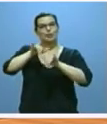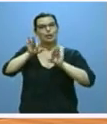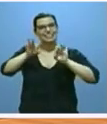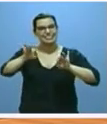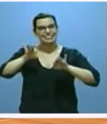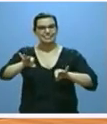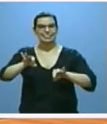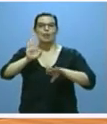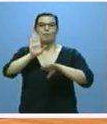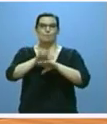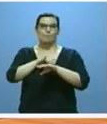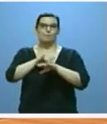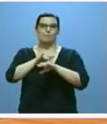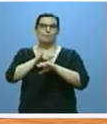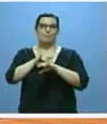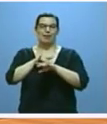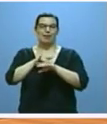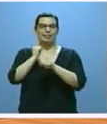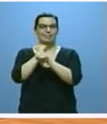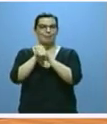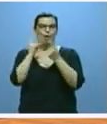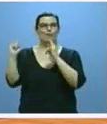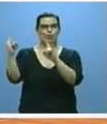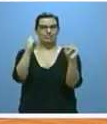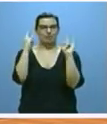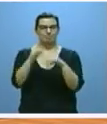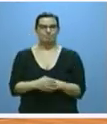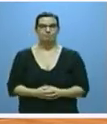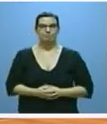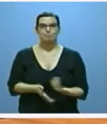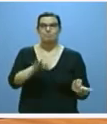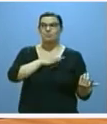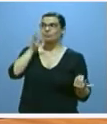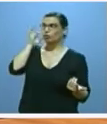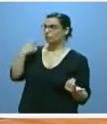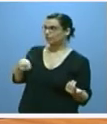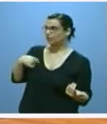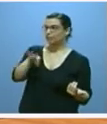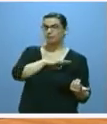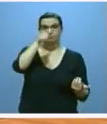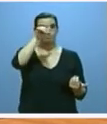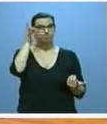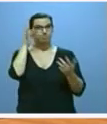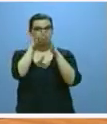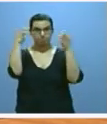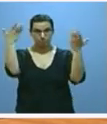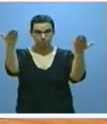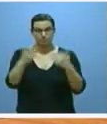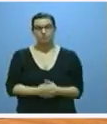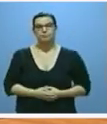específica de empleo verde. Señora presidenta señoras y señores procuradores